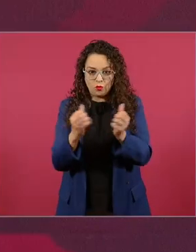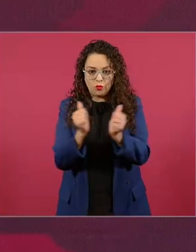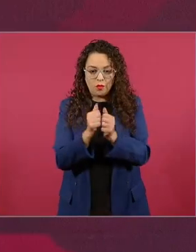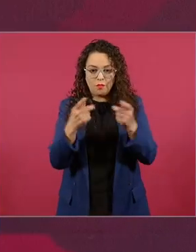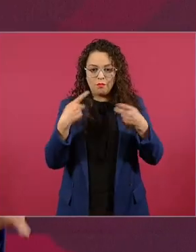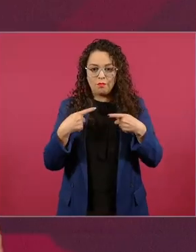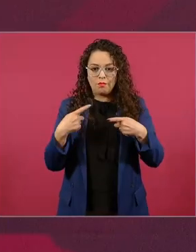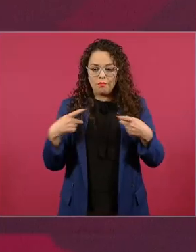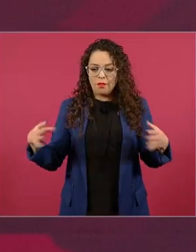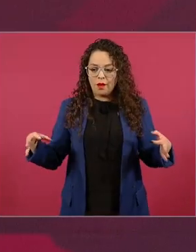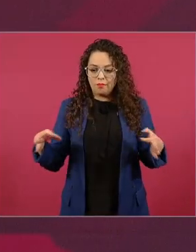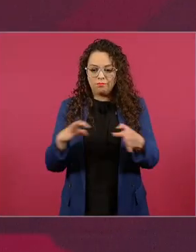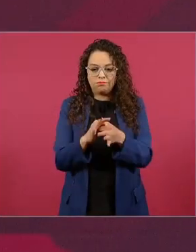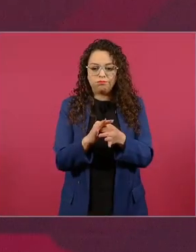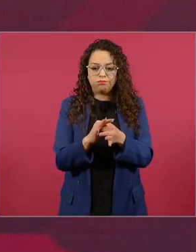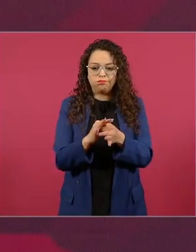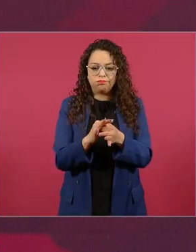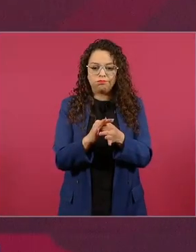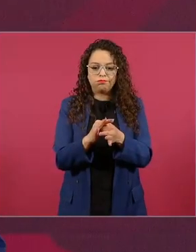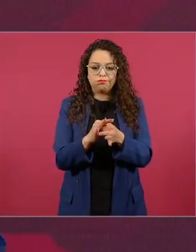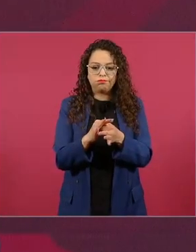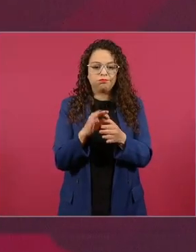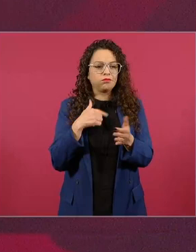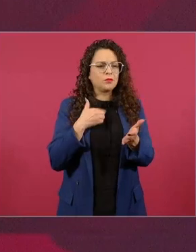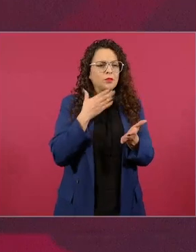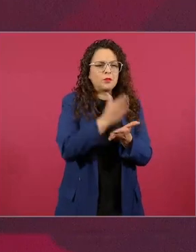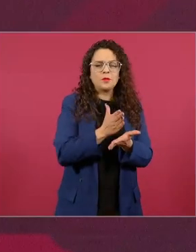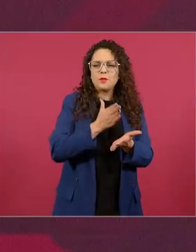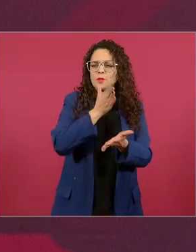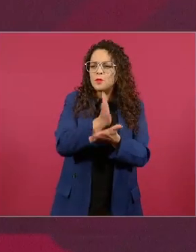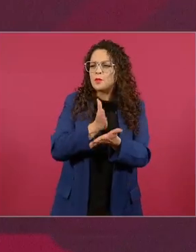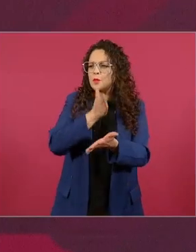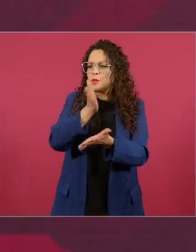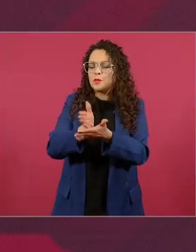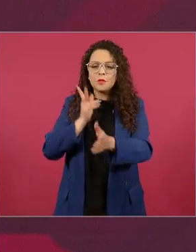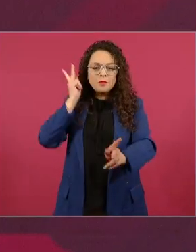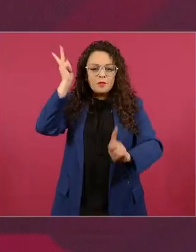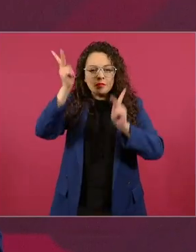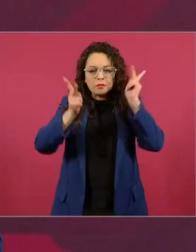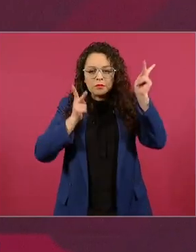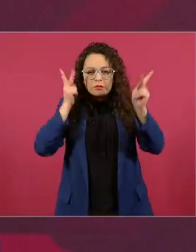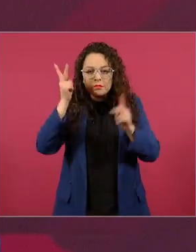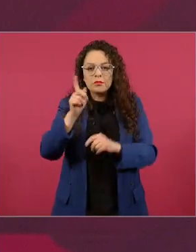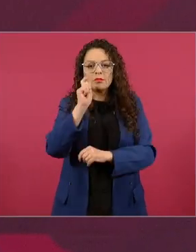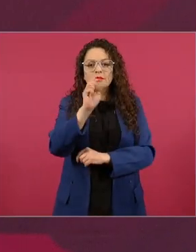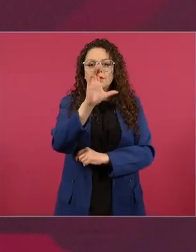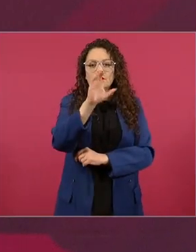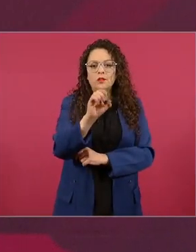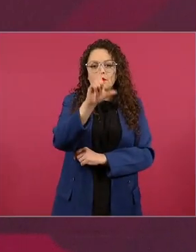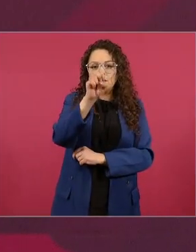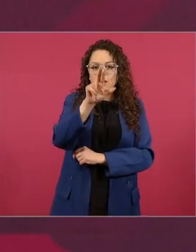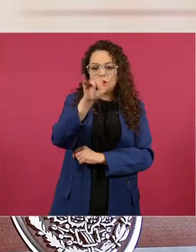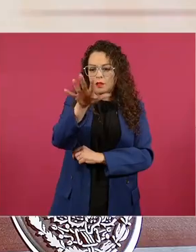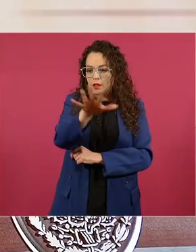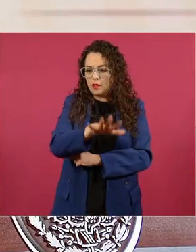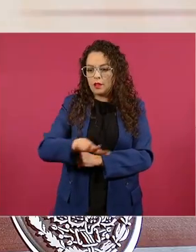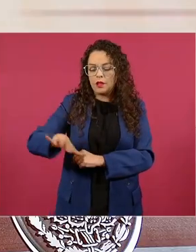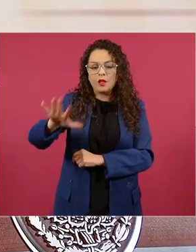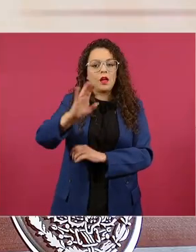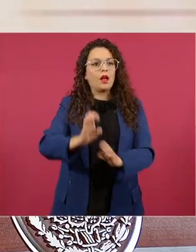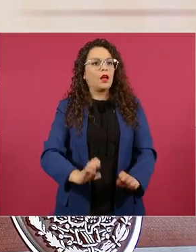visité casi casi casi todas las colonias unidades habitacionales de la Ciudad de México